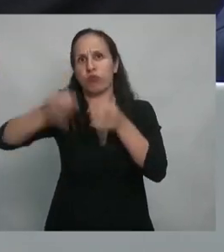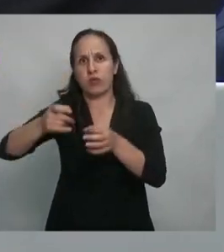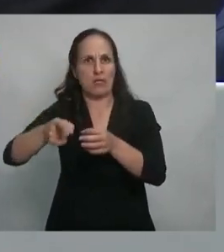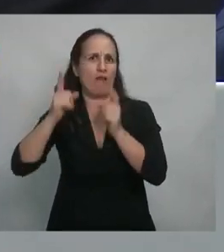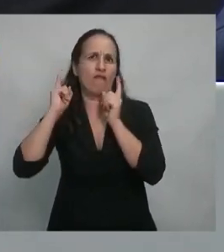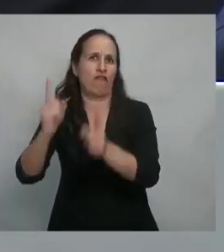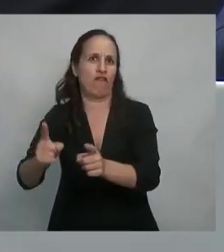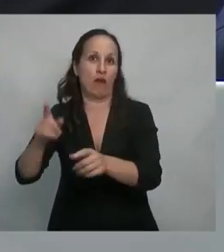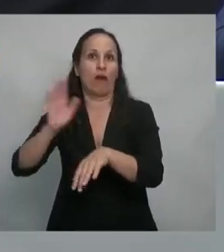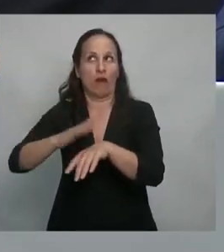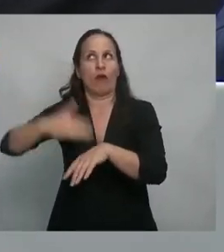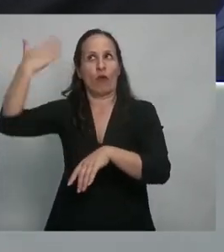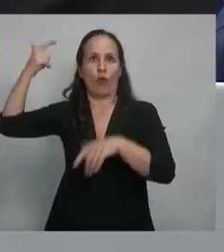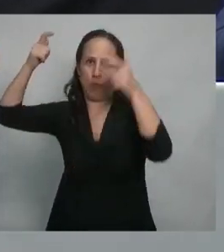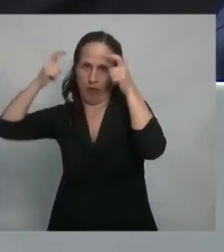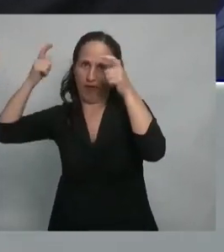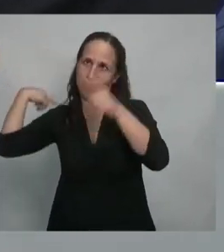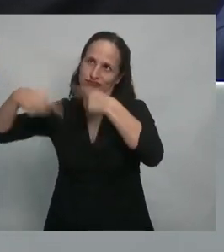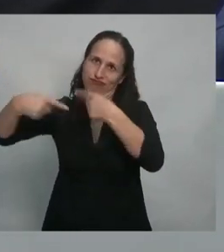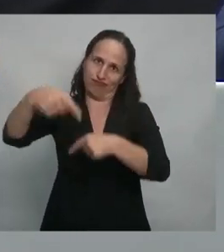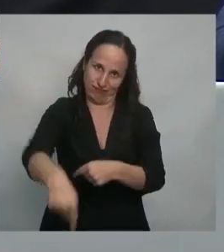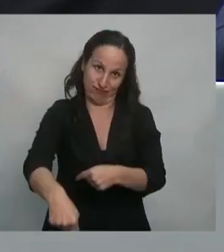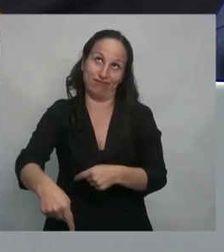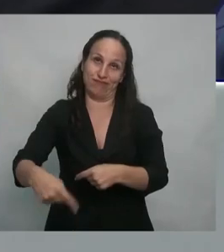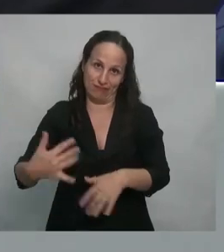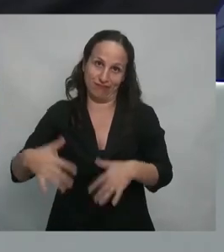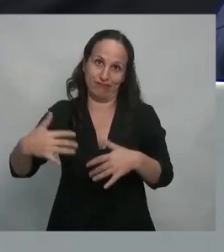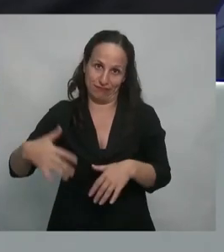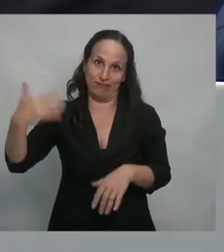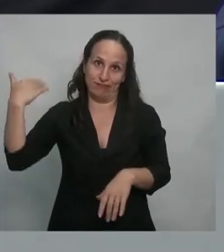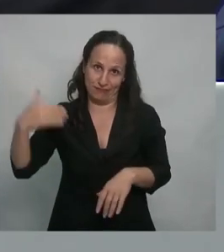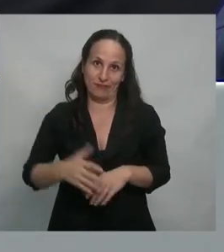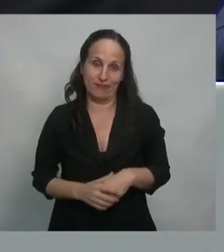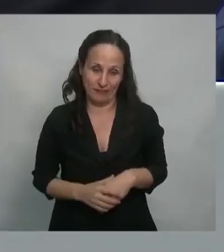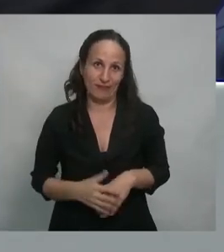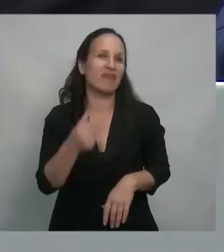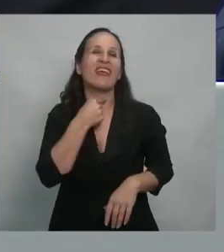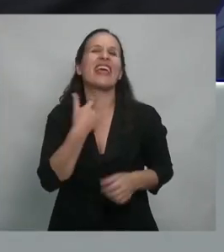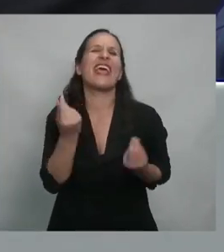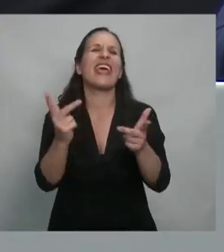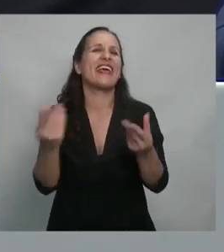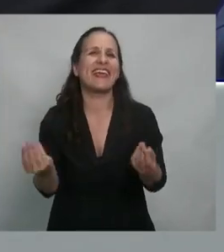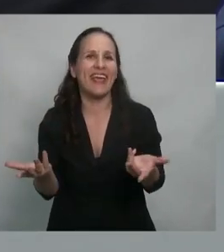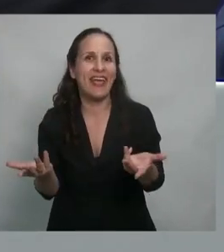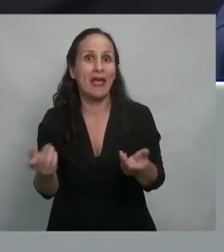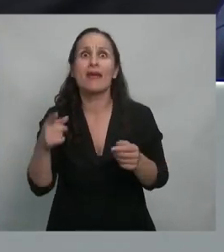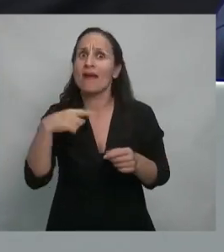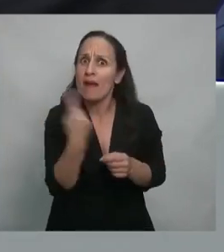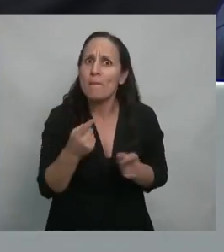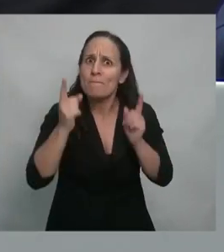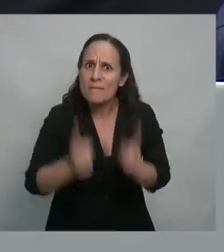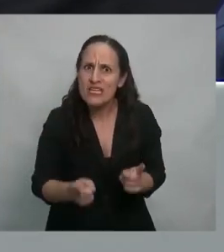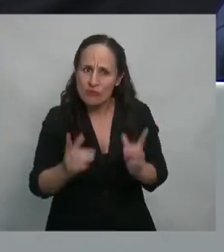monarquía, rémora de la monarquía, si las hay. ¿Qué quiero decir con esto? Que estamos con el mismo